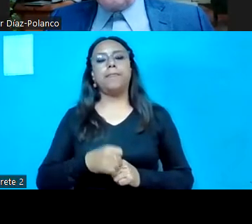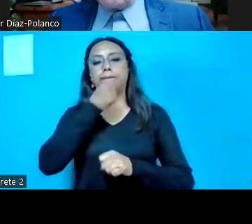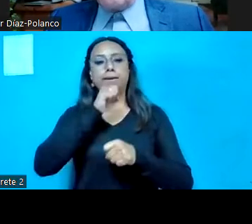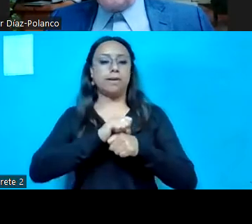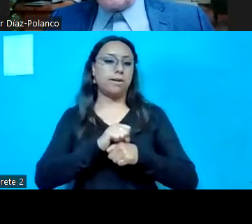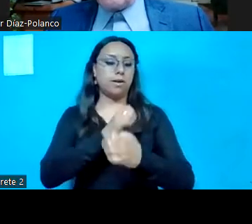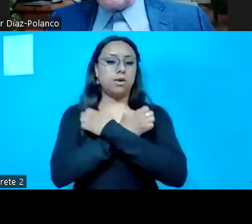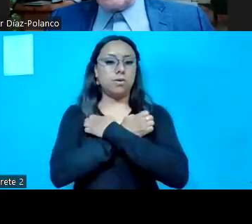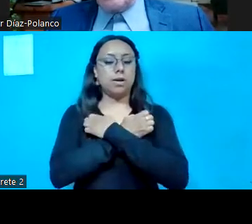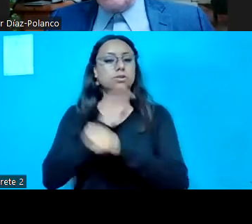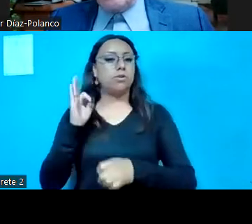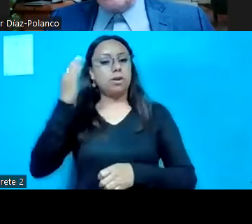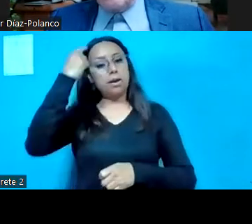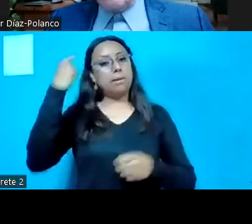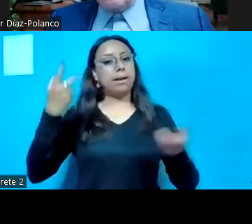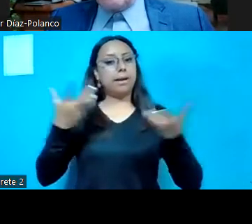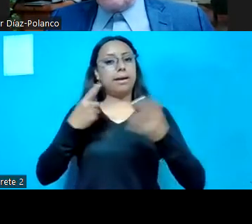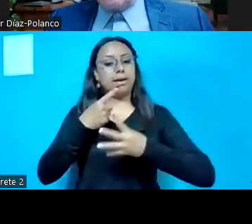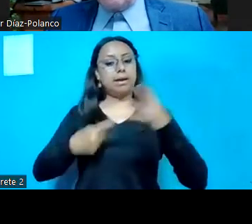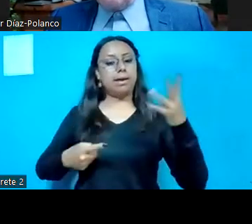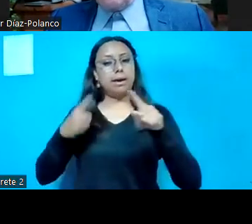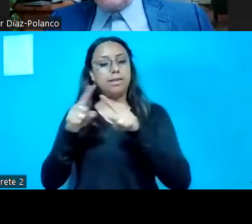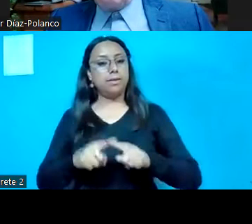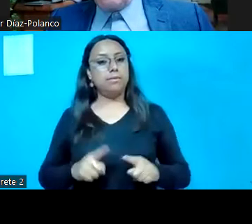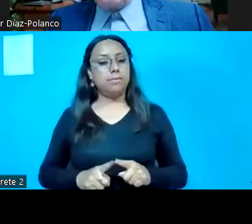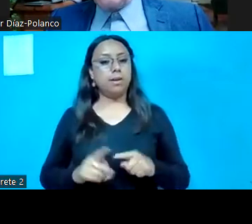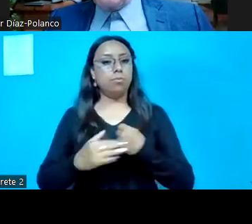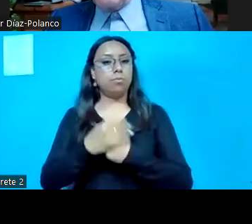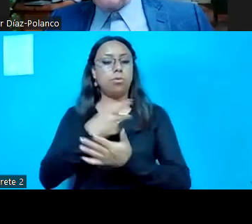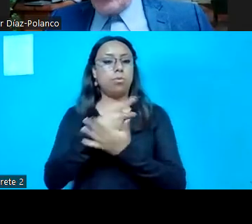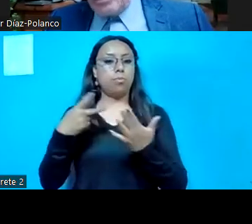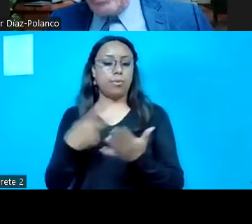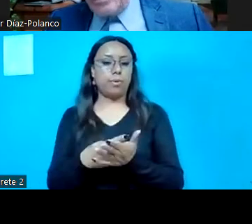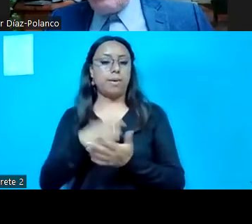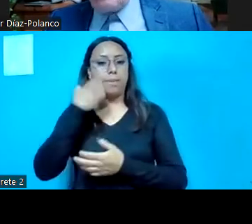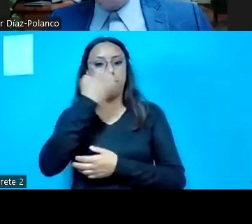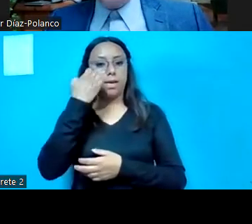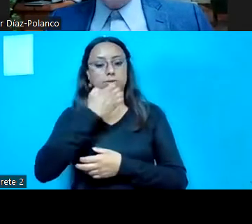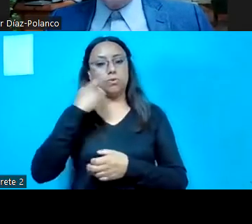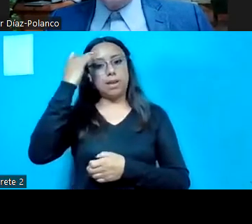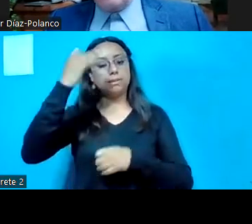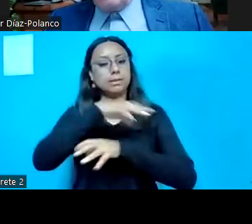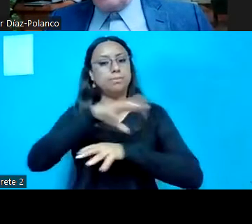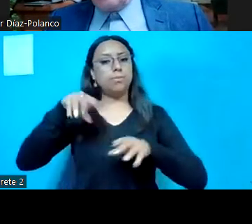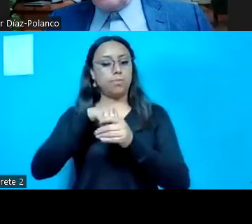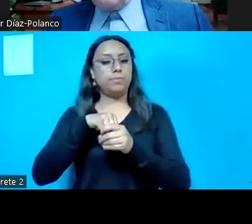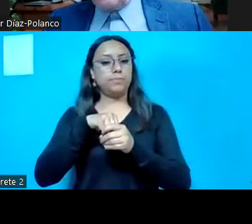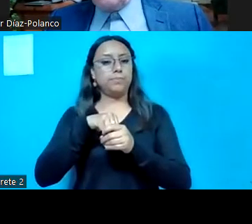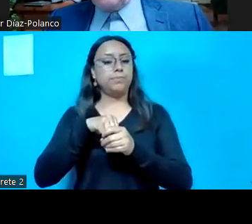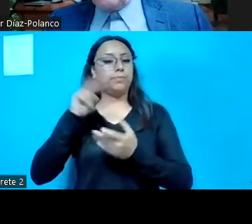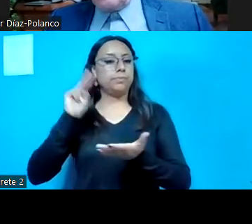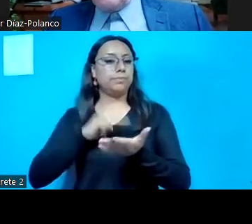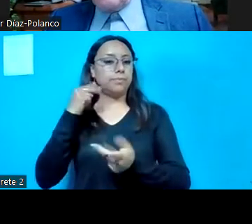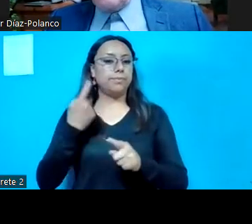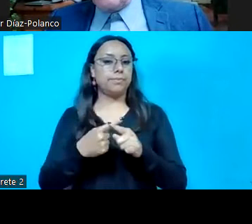que ejerza diversas acciones respecto al programa Escuelas de Tiempo Completo, suscrita por